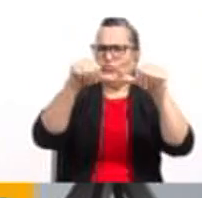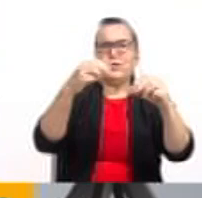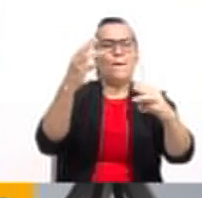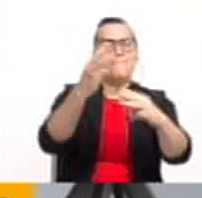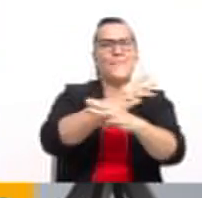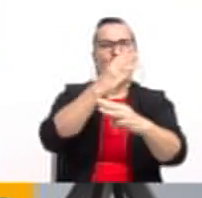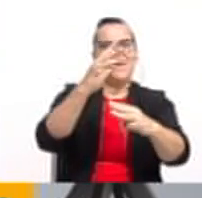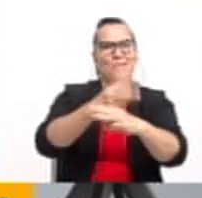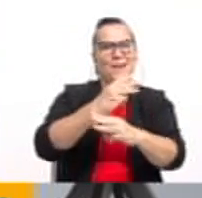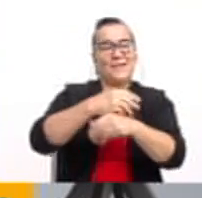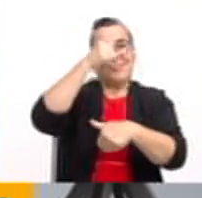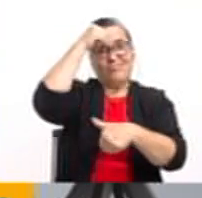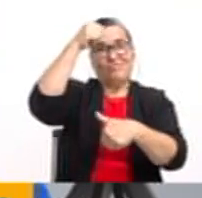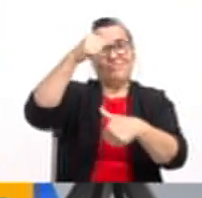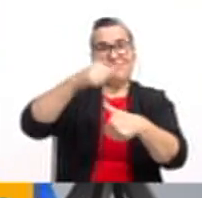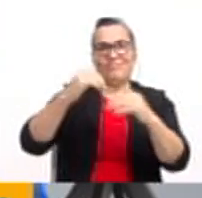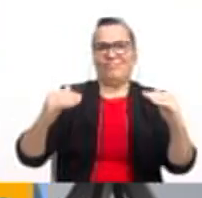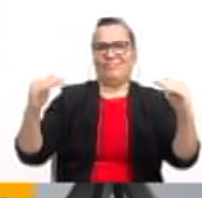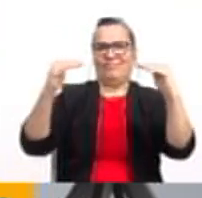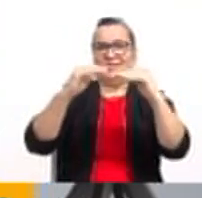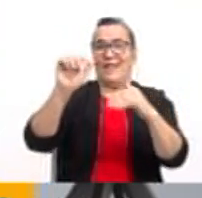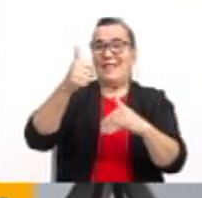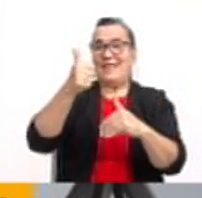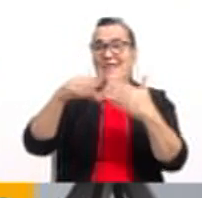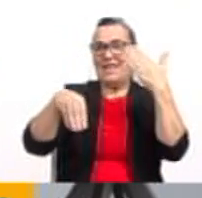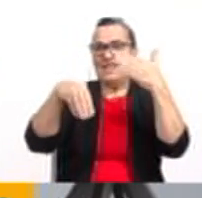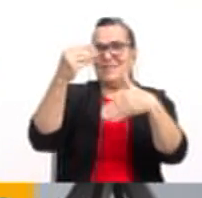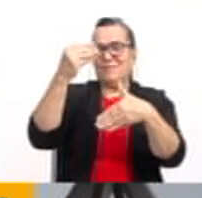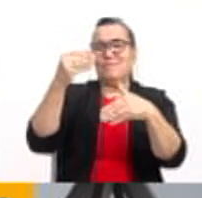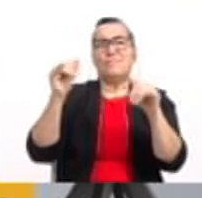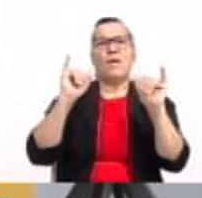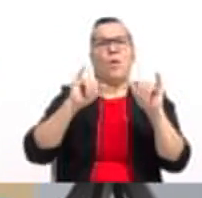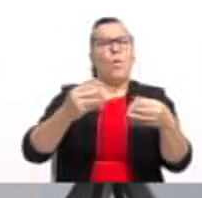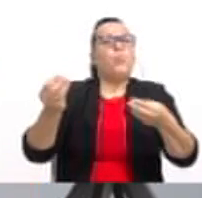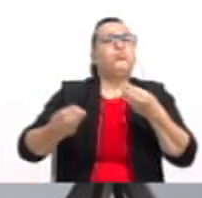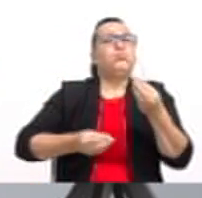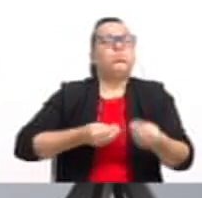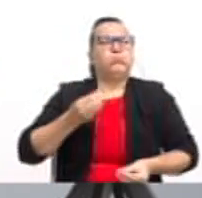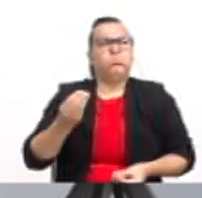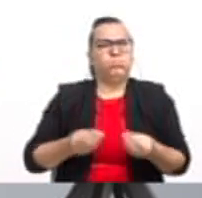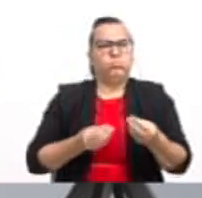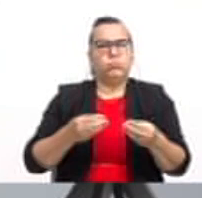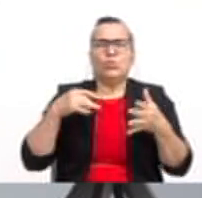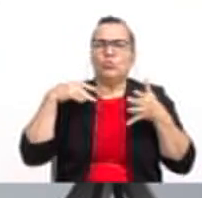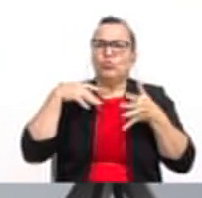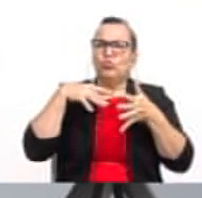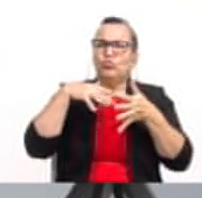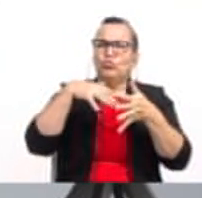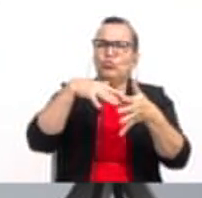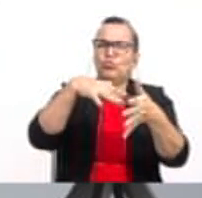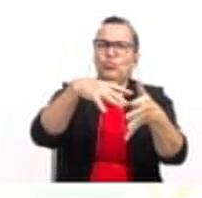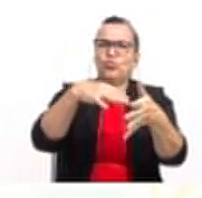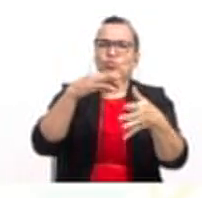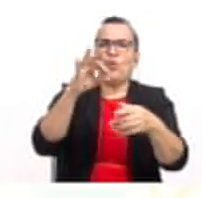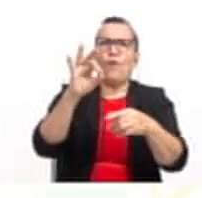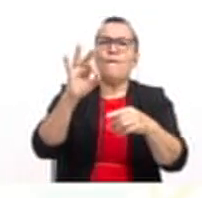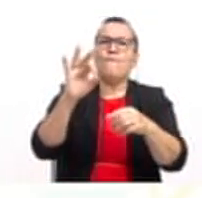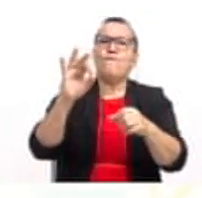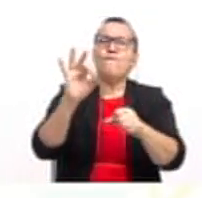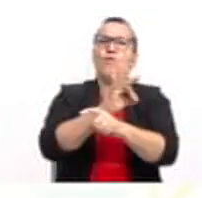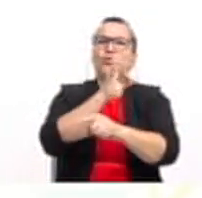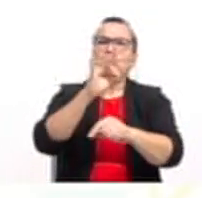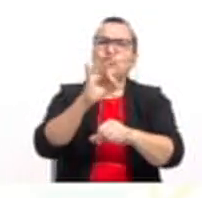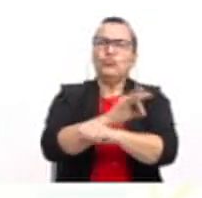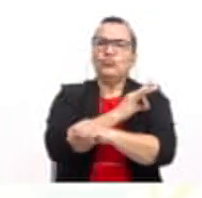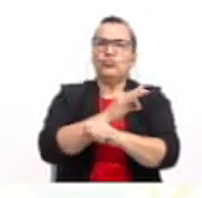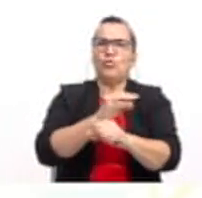y recordemos que estamos en el nivel de décimo año. El día de hoy vamos a continuar el estudio de la función cuadrática. Es